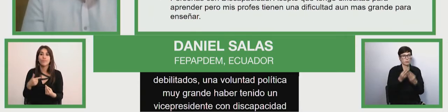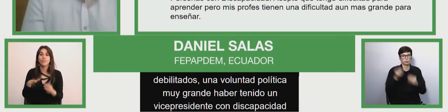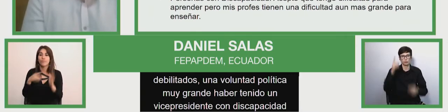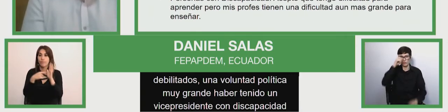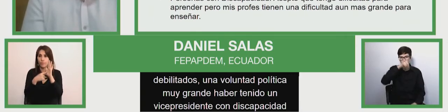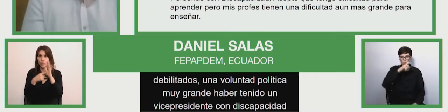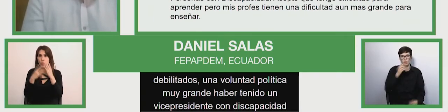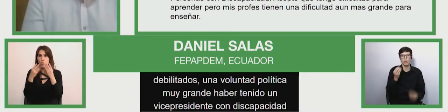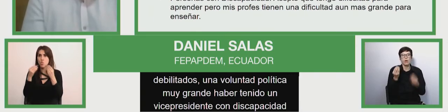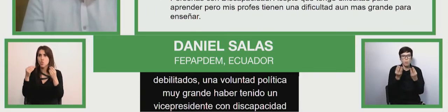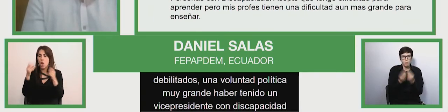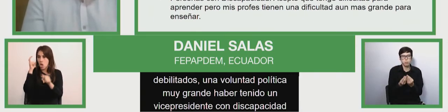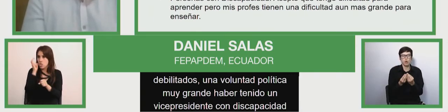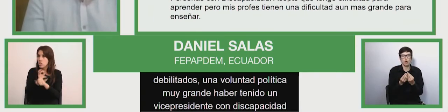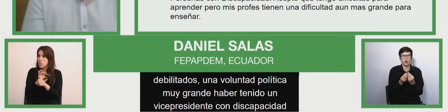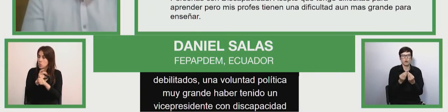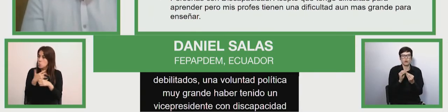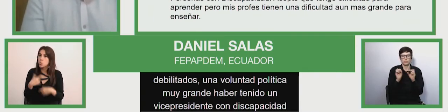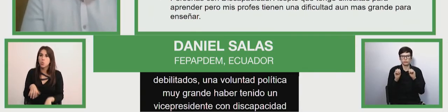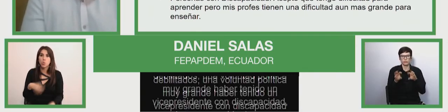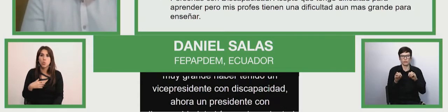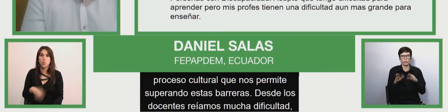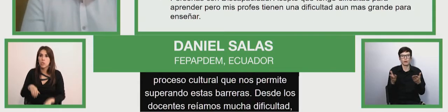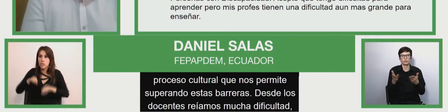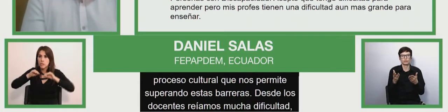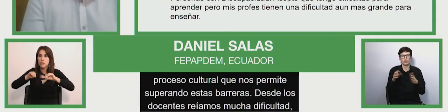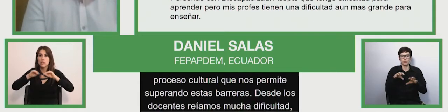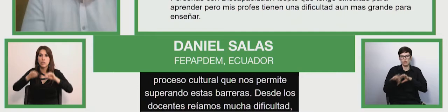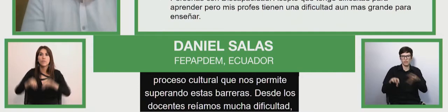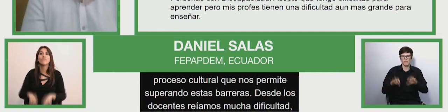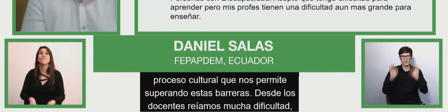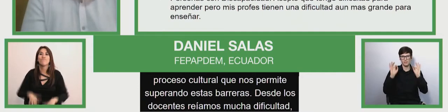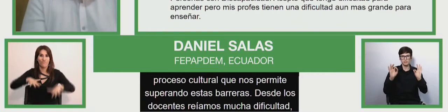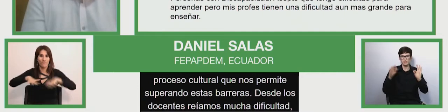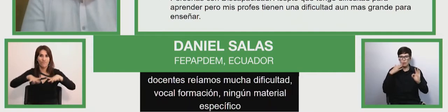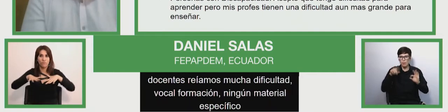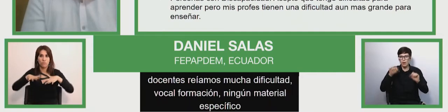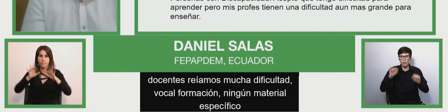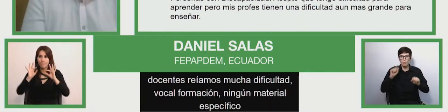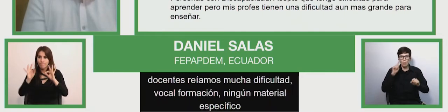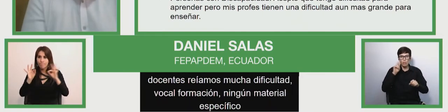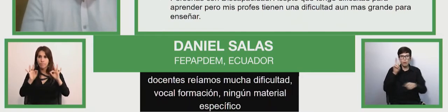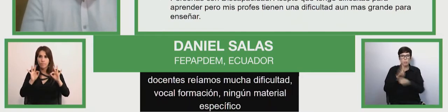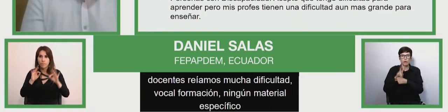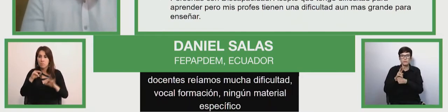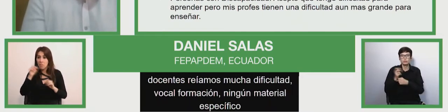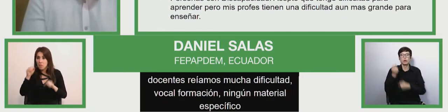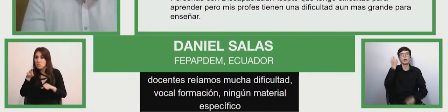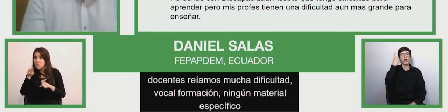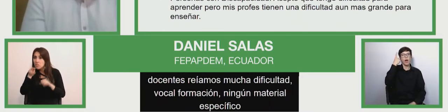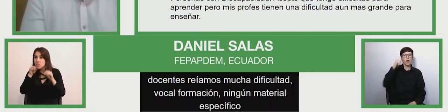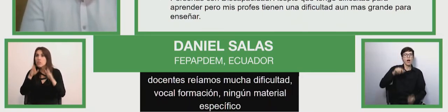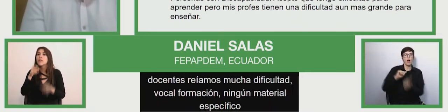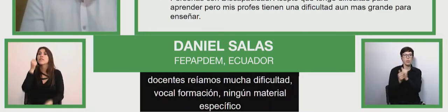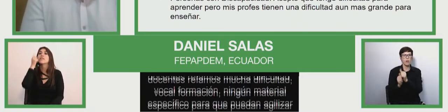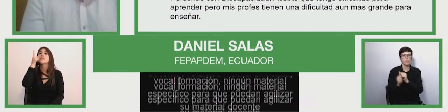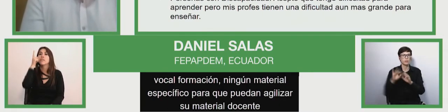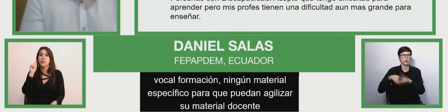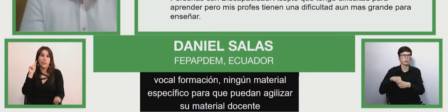ningún material específico para que ellos puedan agilitar su tarea docente, un material accesible y adaptado. No había apoyos,